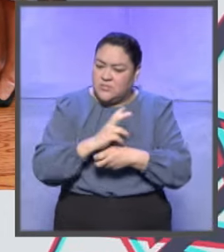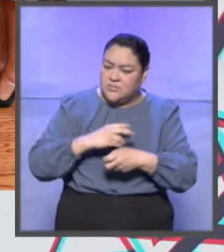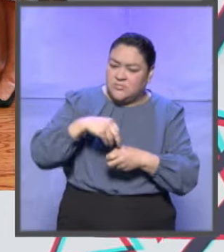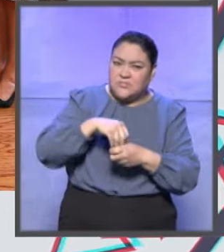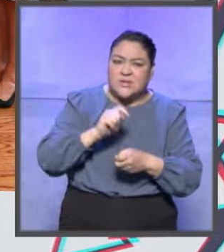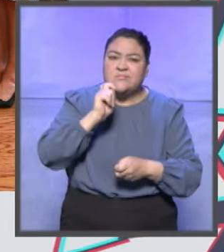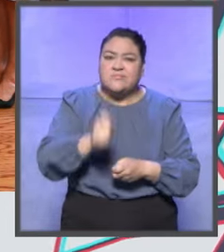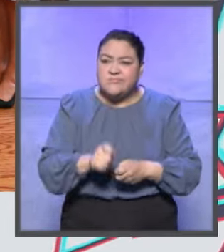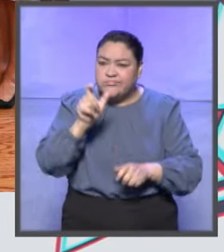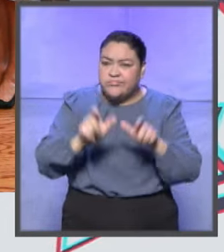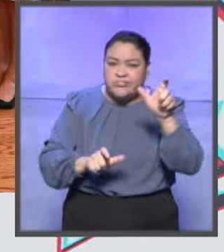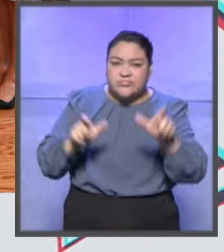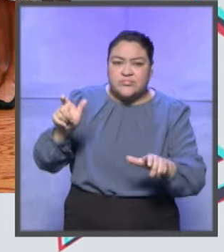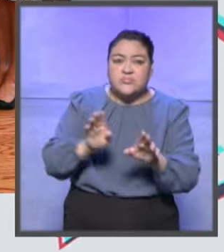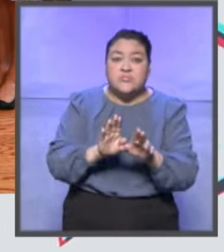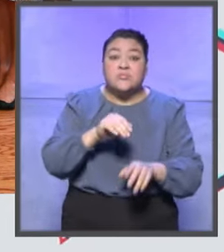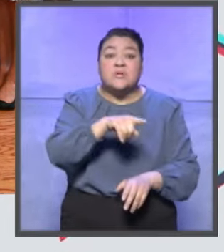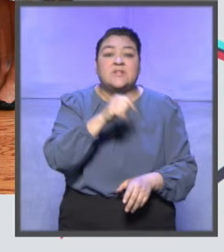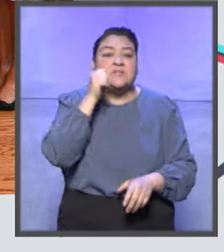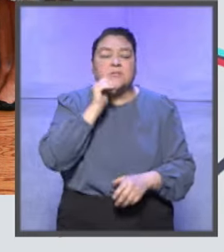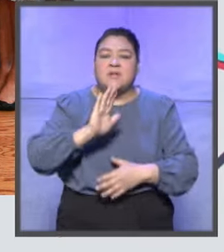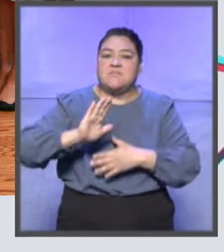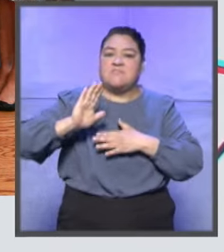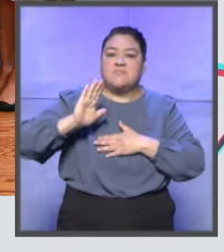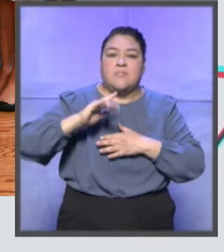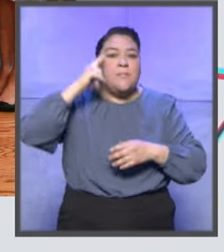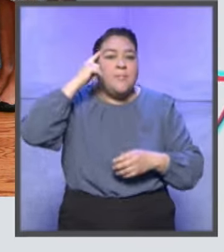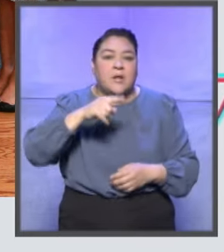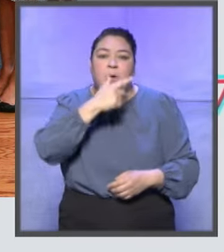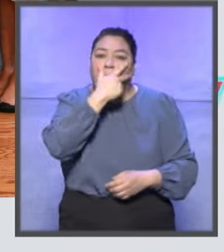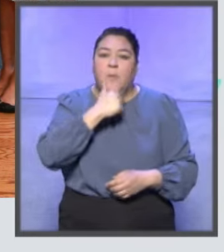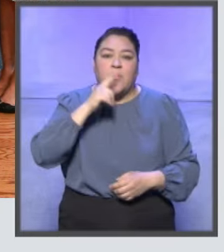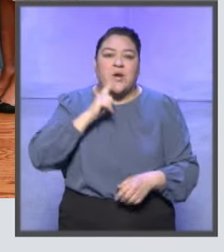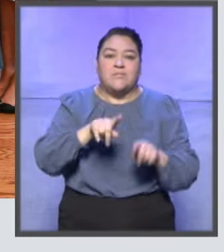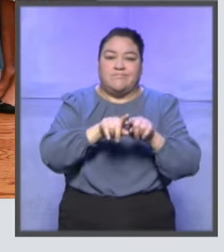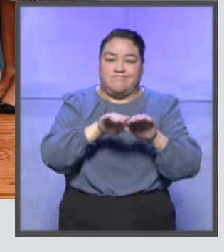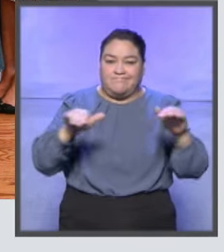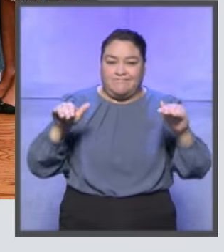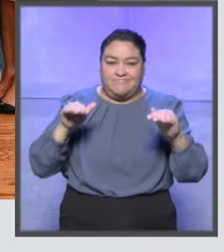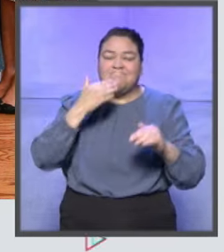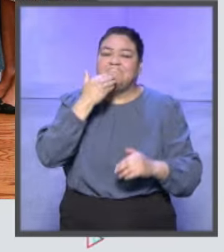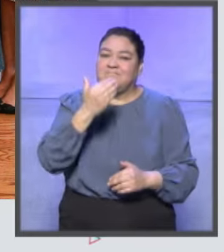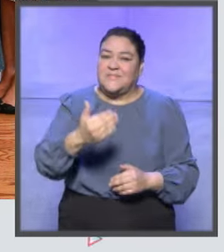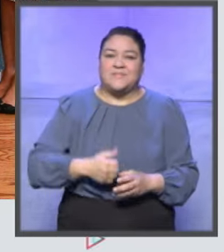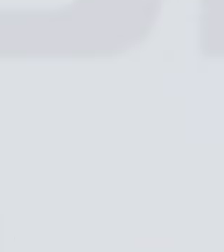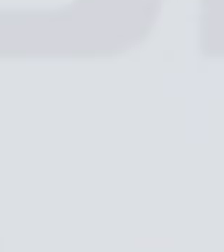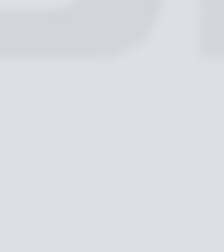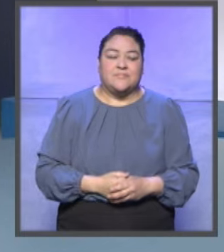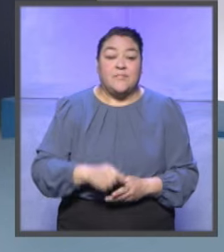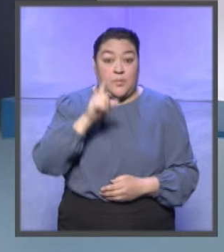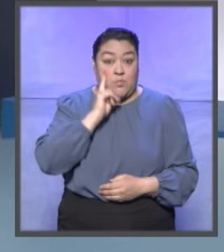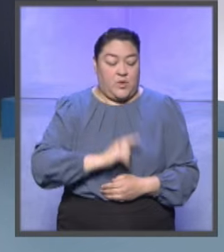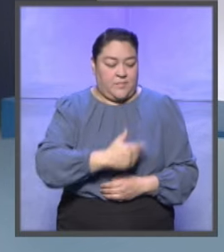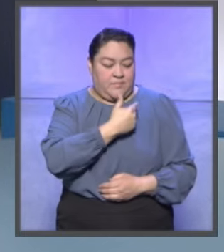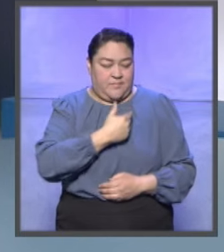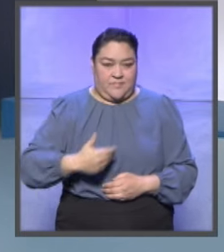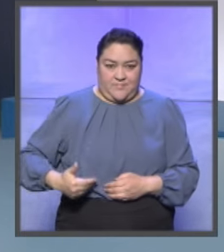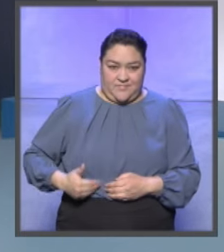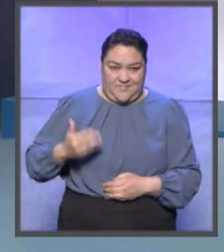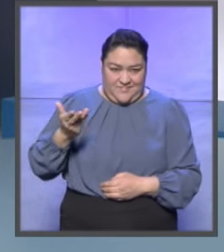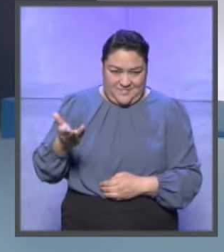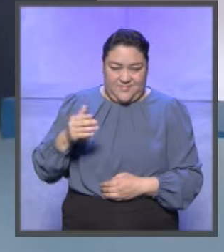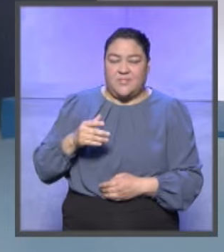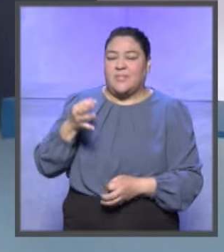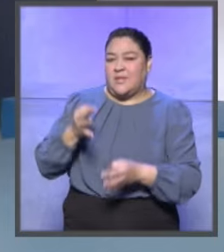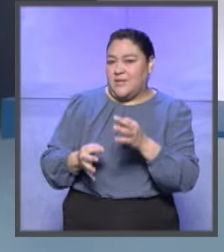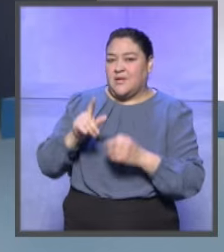inclusión, en el que se reafirmó el compromiso por una sociedad más igualitaria y diversa. La magistrada presidenta